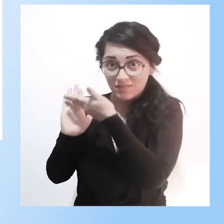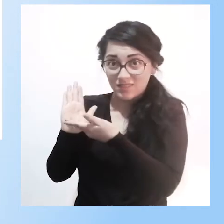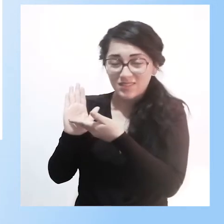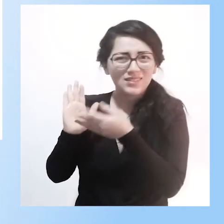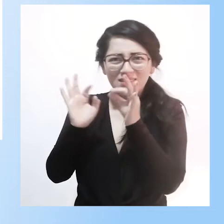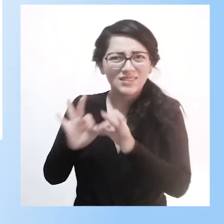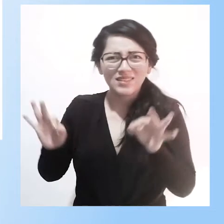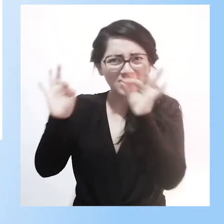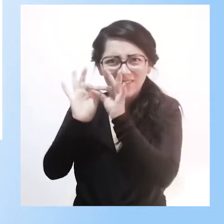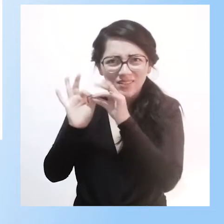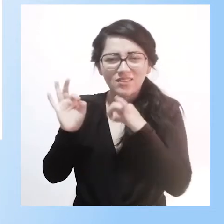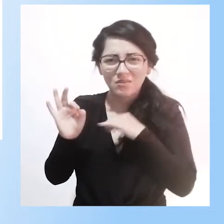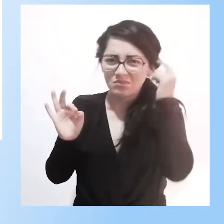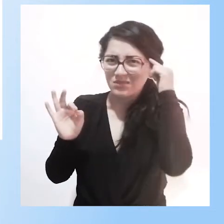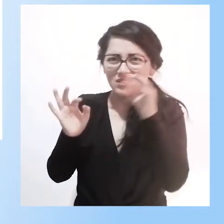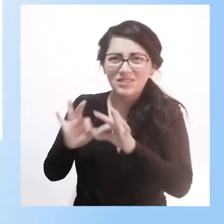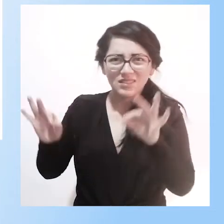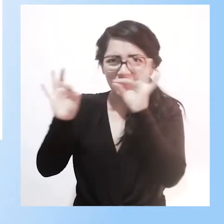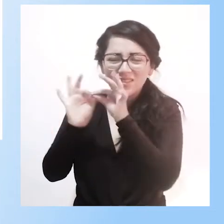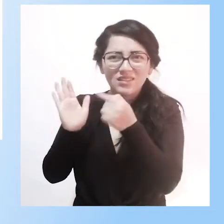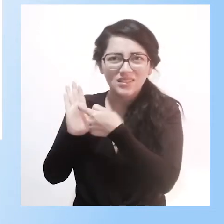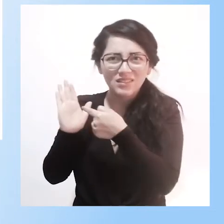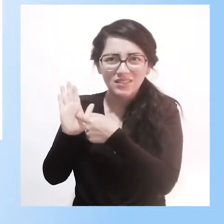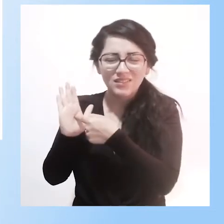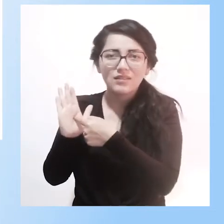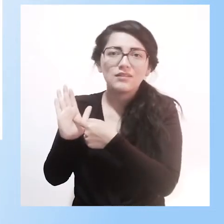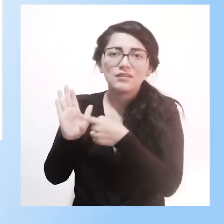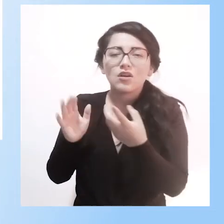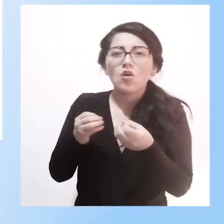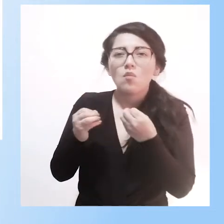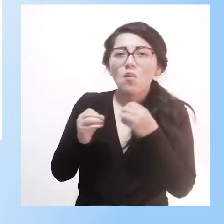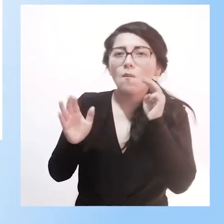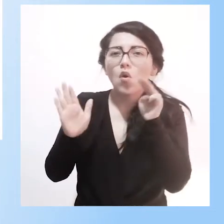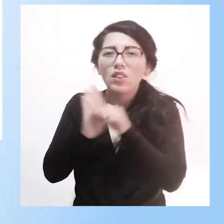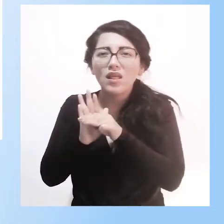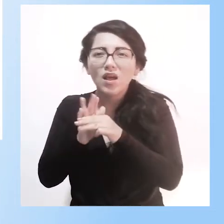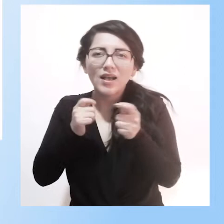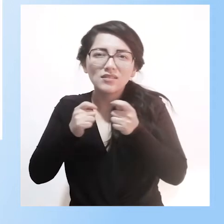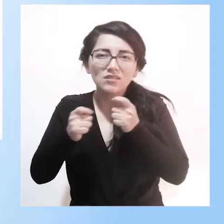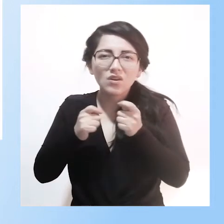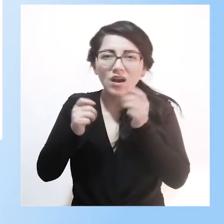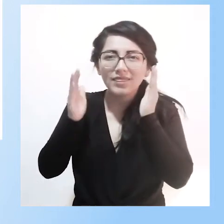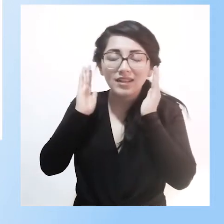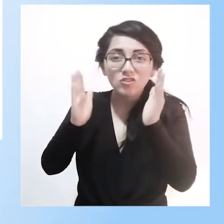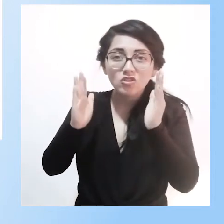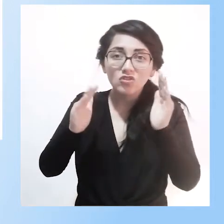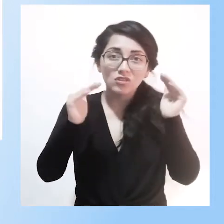a partir de ellos nos da el modelo de gestión y atención educativa hospitalaria y domiciliaria.